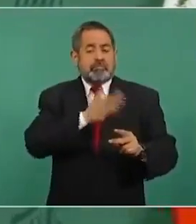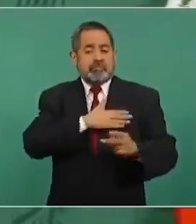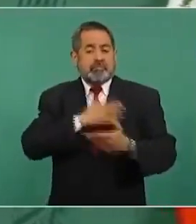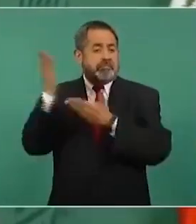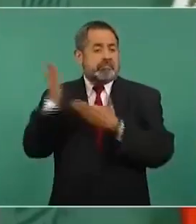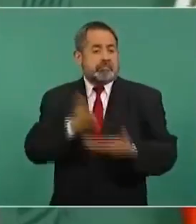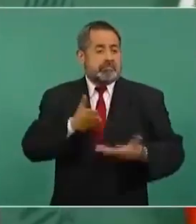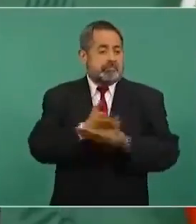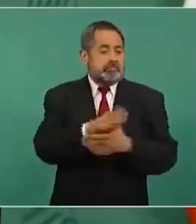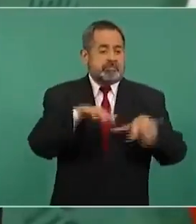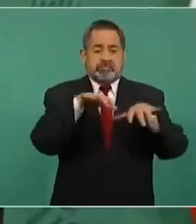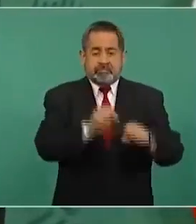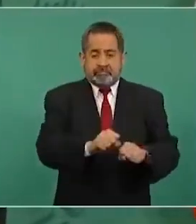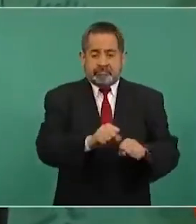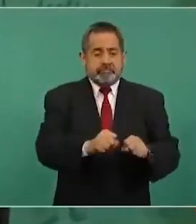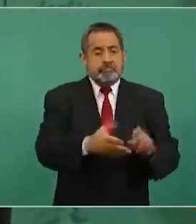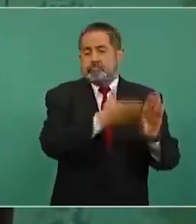colonización.